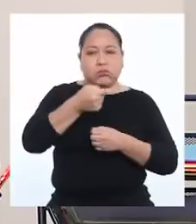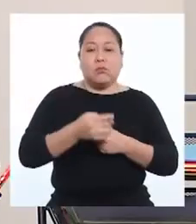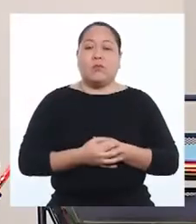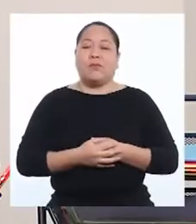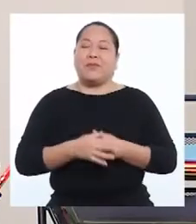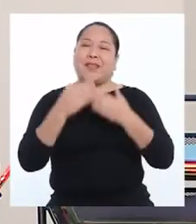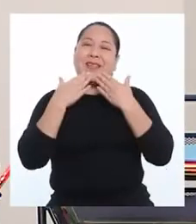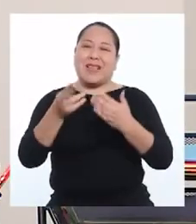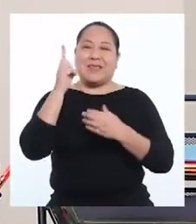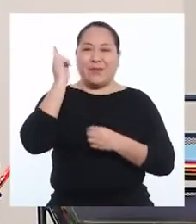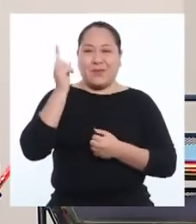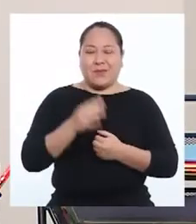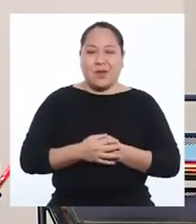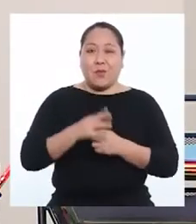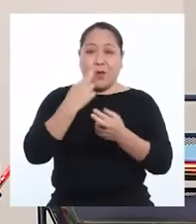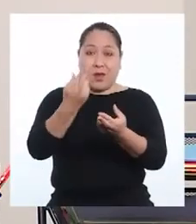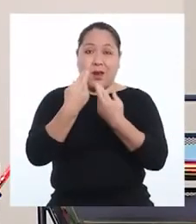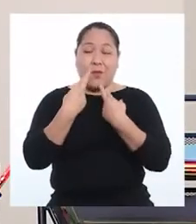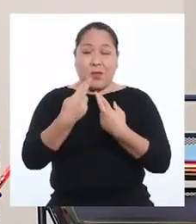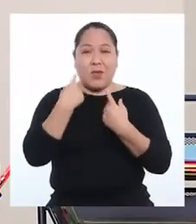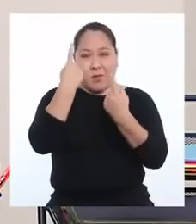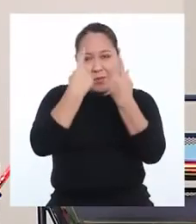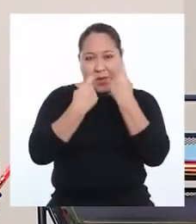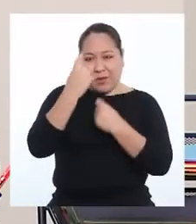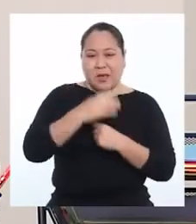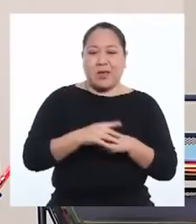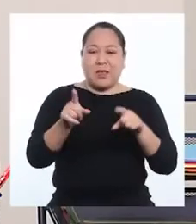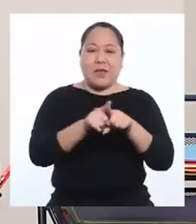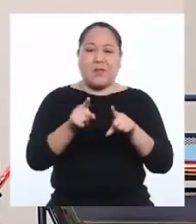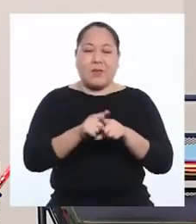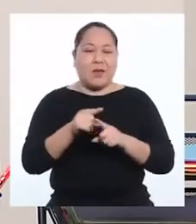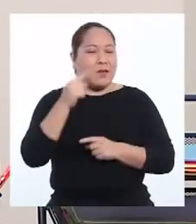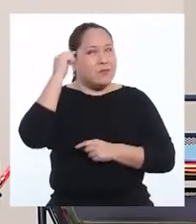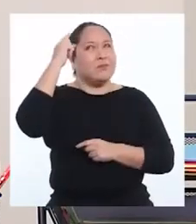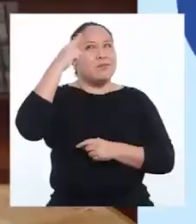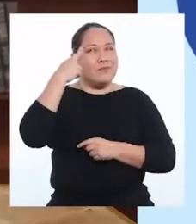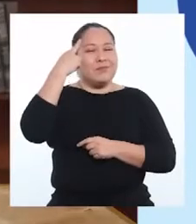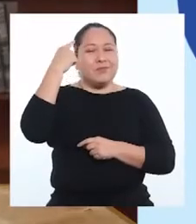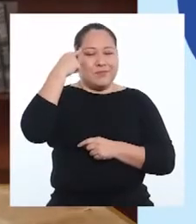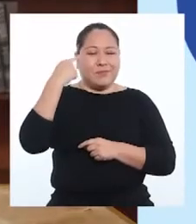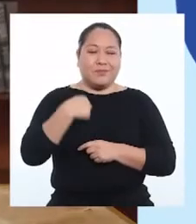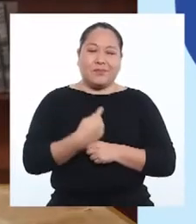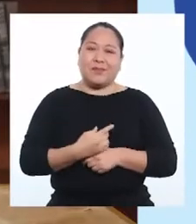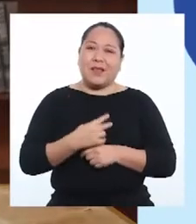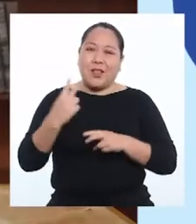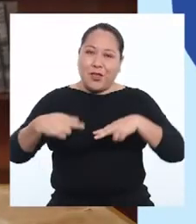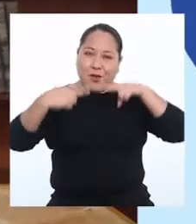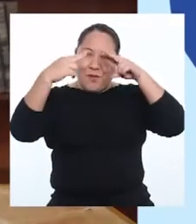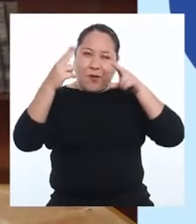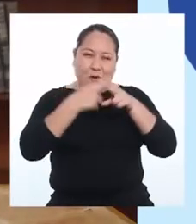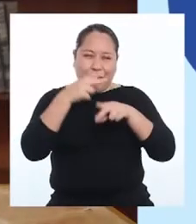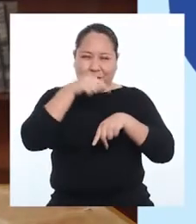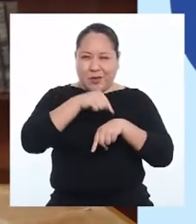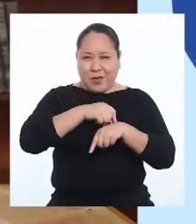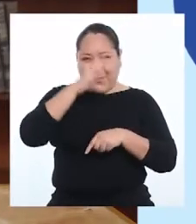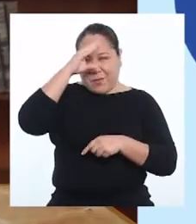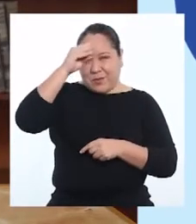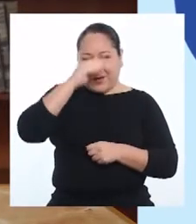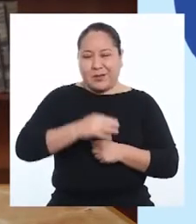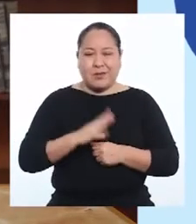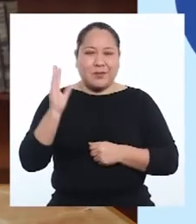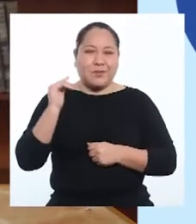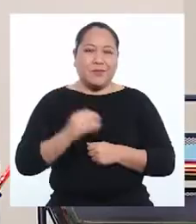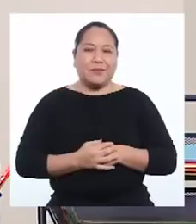Muchas gracias, profesora, por responder nuestra pregunta y de paso hacernos reflexionar. Nos vemos pronto, chicas y chicos.